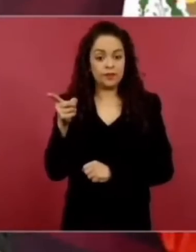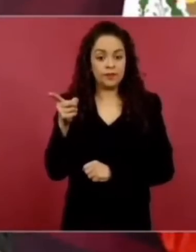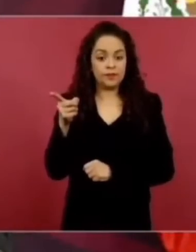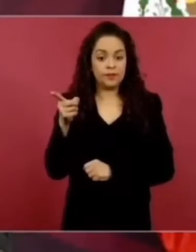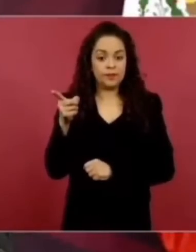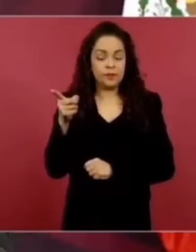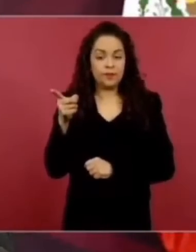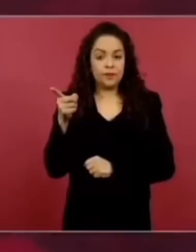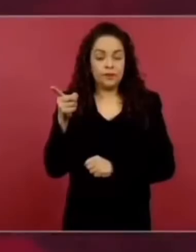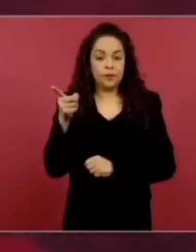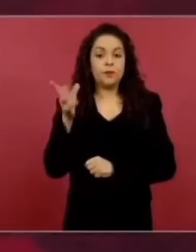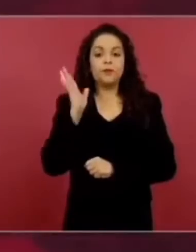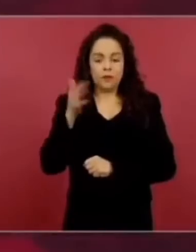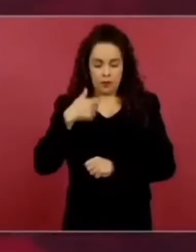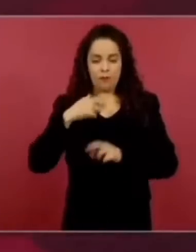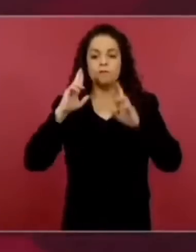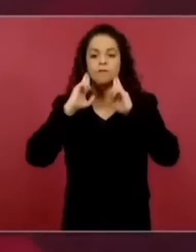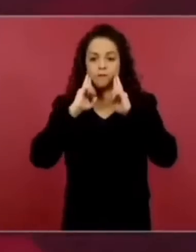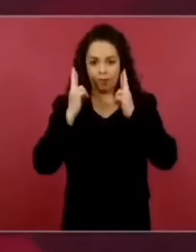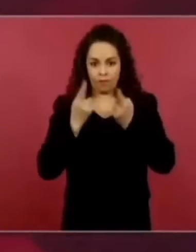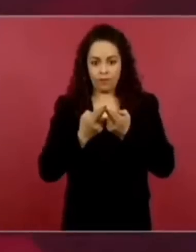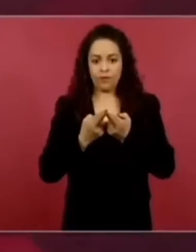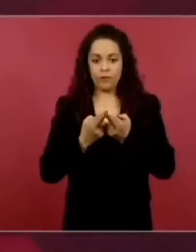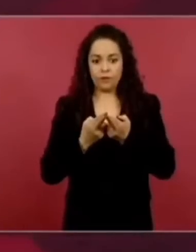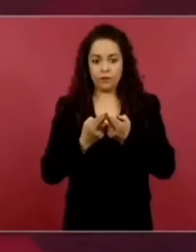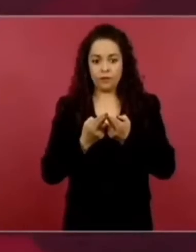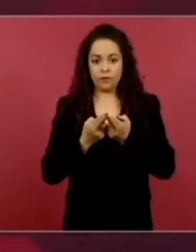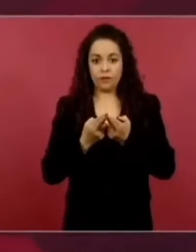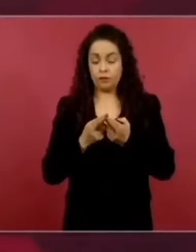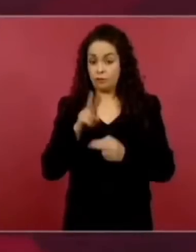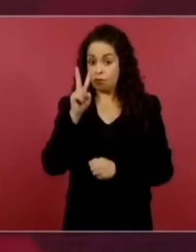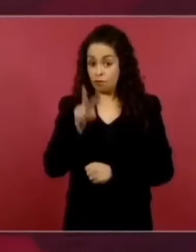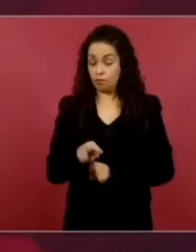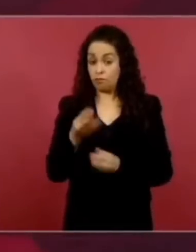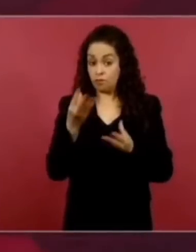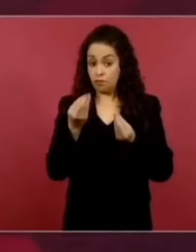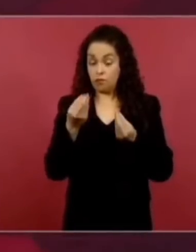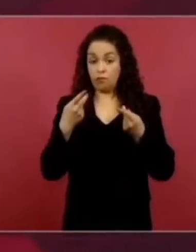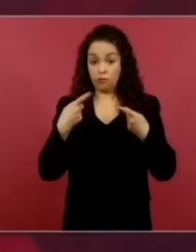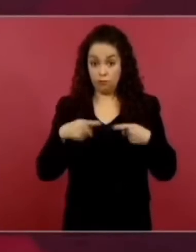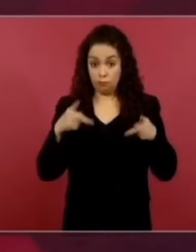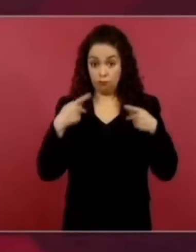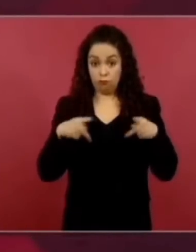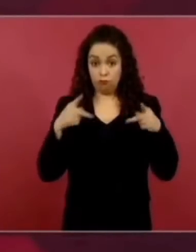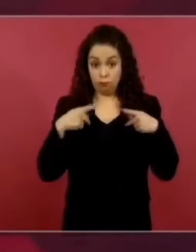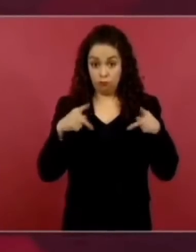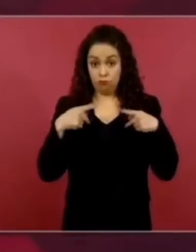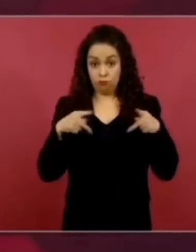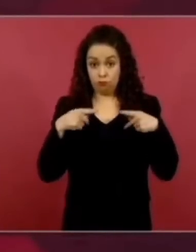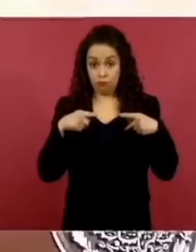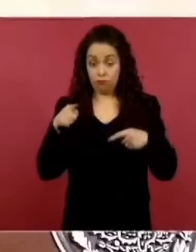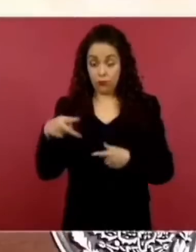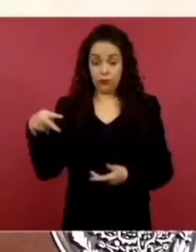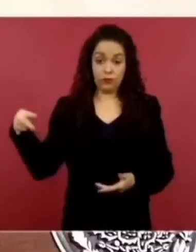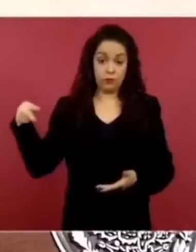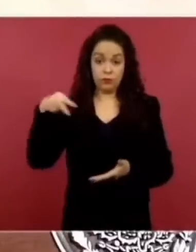hay bastantes elementos que están ahí cuidando a la población